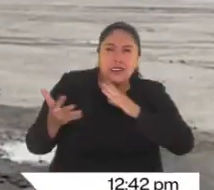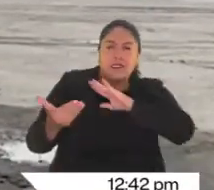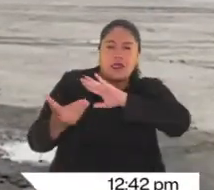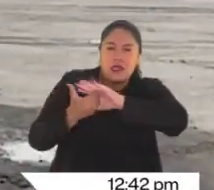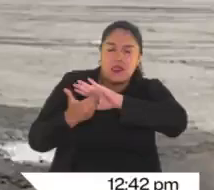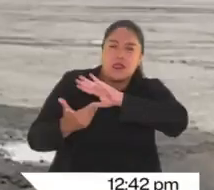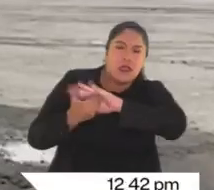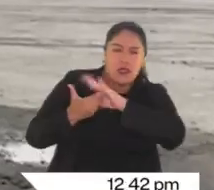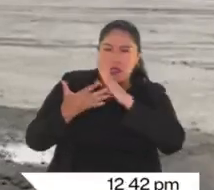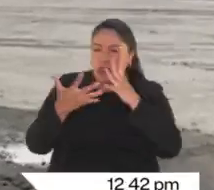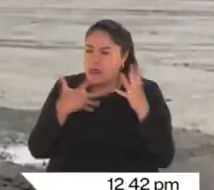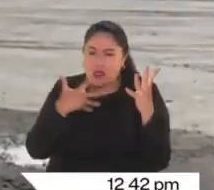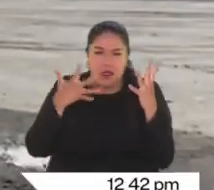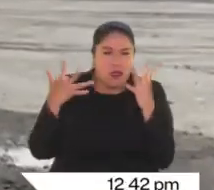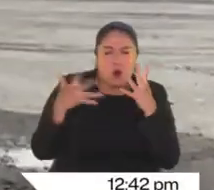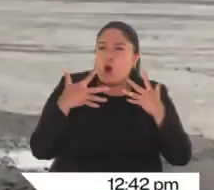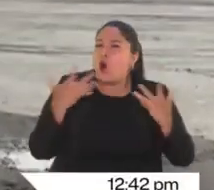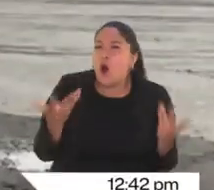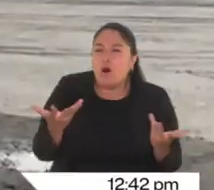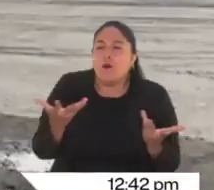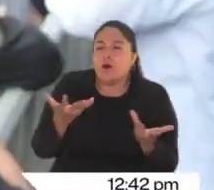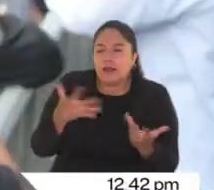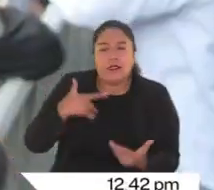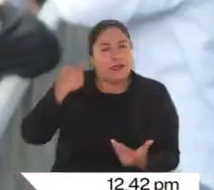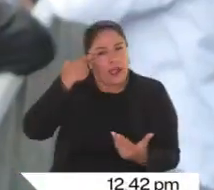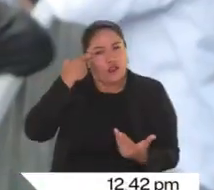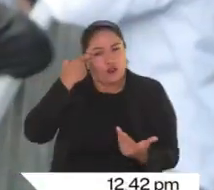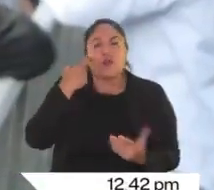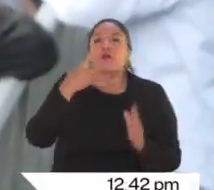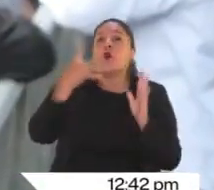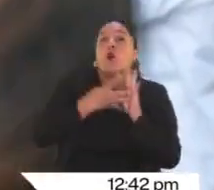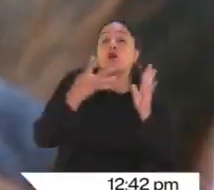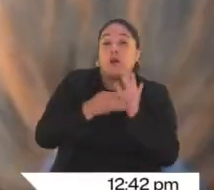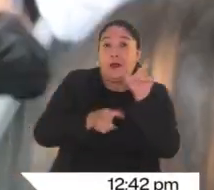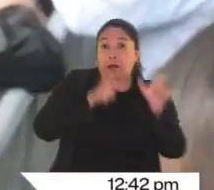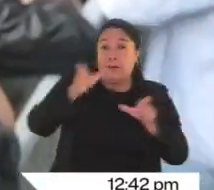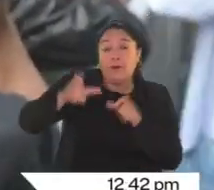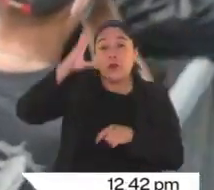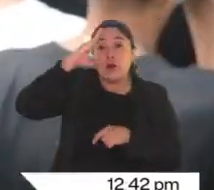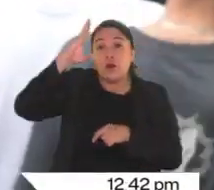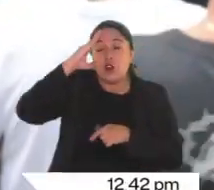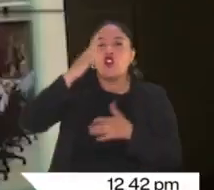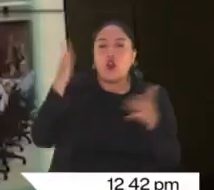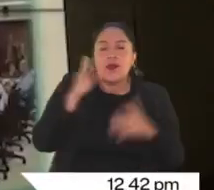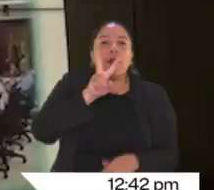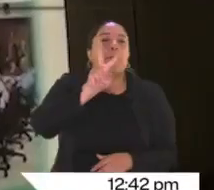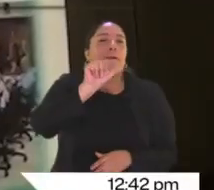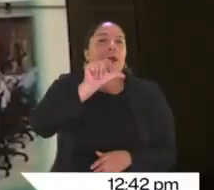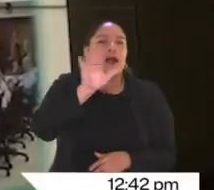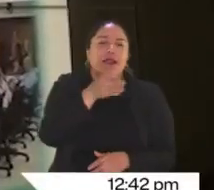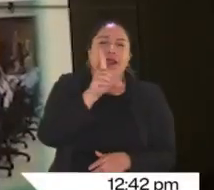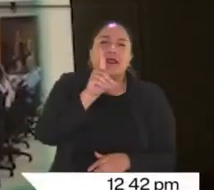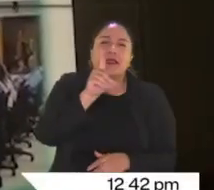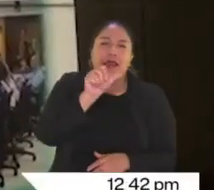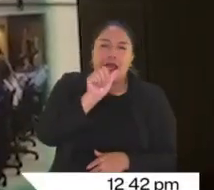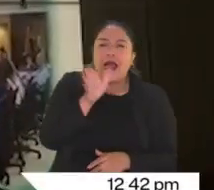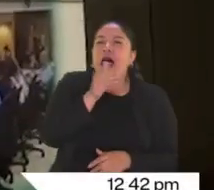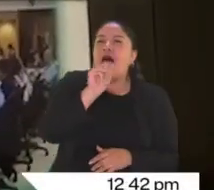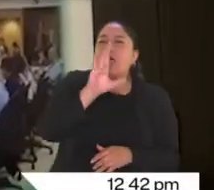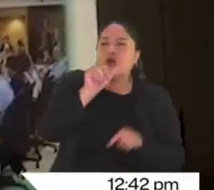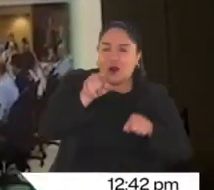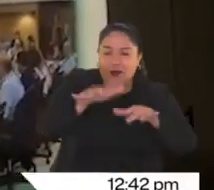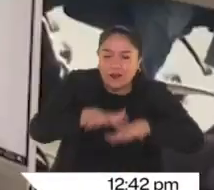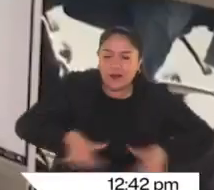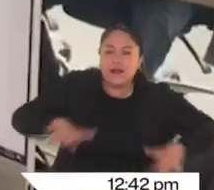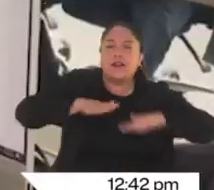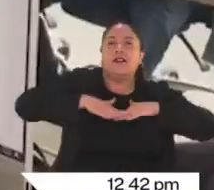intimidan mi vida, que la ponen en riesgo. Cuatro mil policías estarán en el Valle de Aburrá y mil ochocientos más en Antioquia.